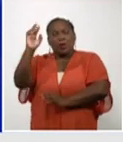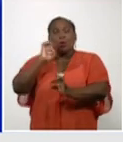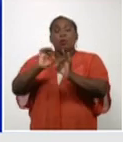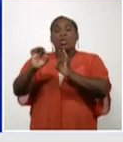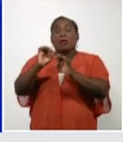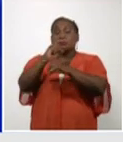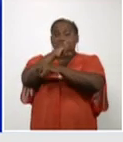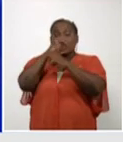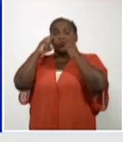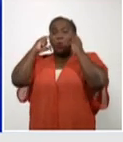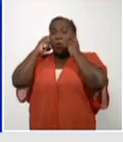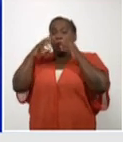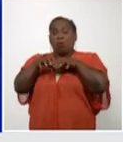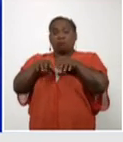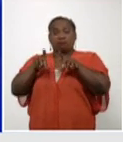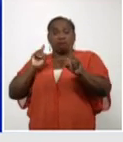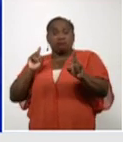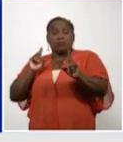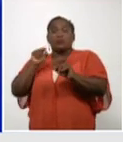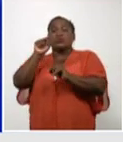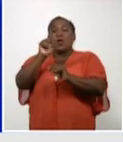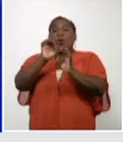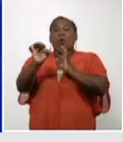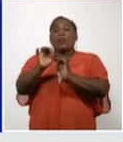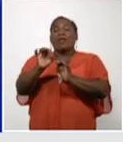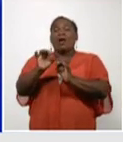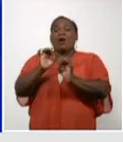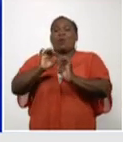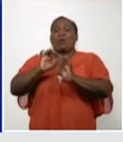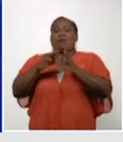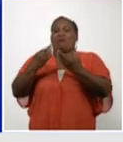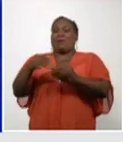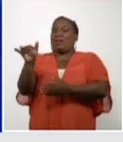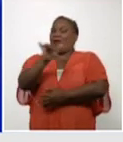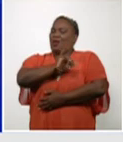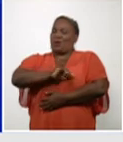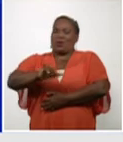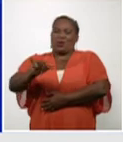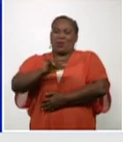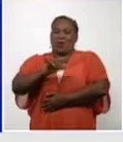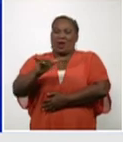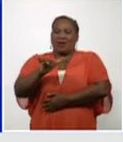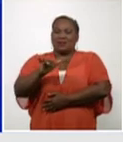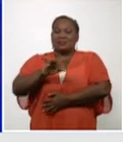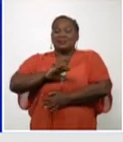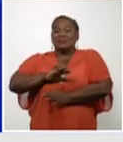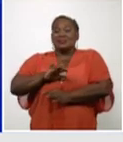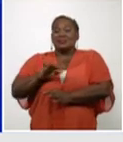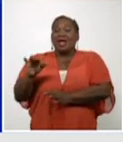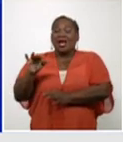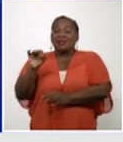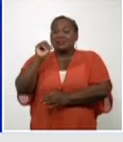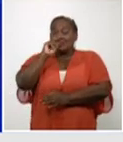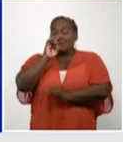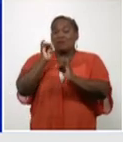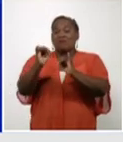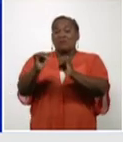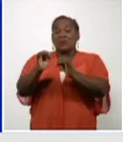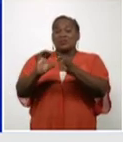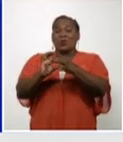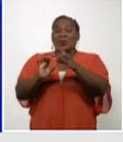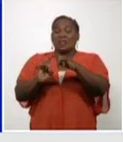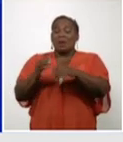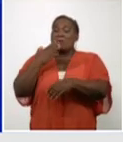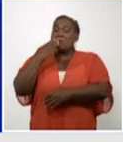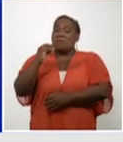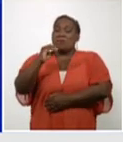usted se cuida, cuida a su familia y nos estará cuidando a todos. De esta manera te estoy devolviendo la señal, Gisela. Ten excelente jornada también